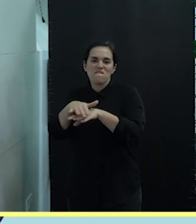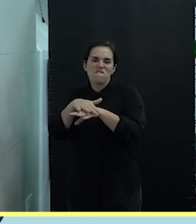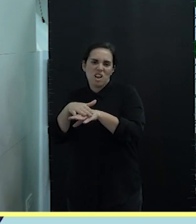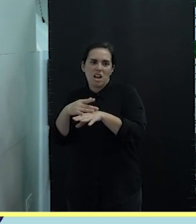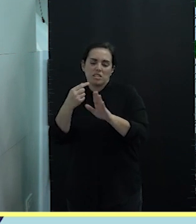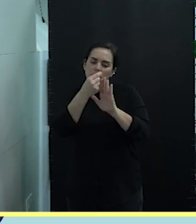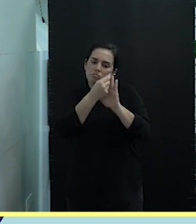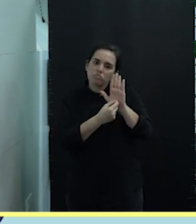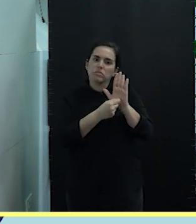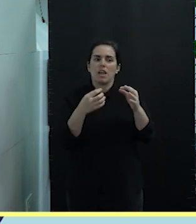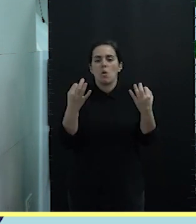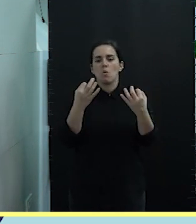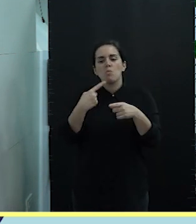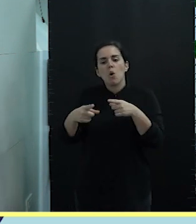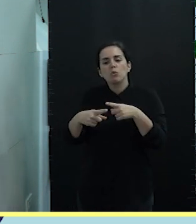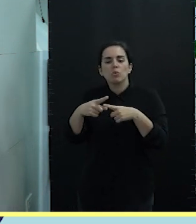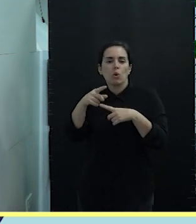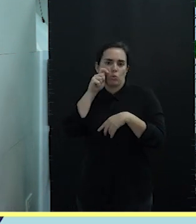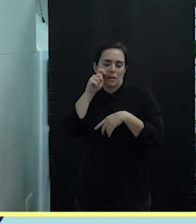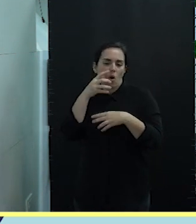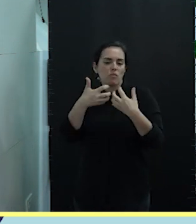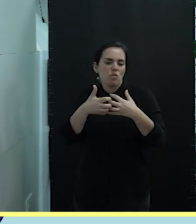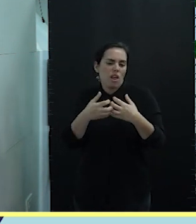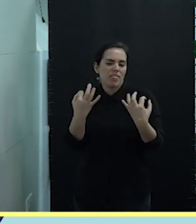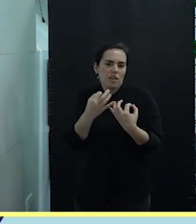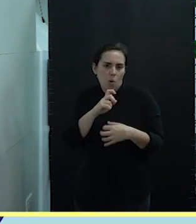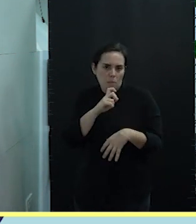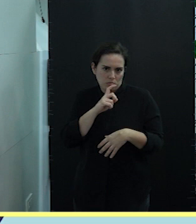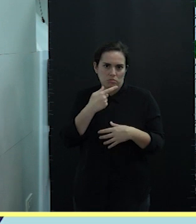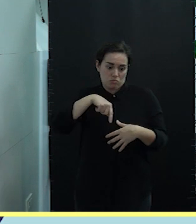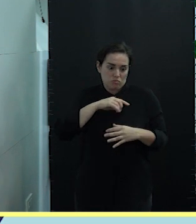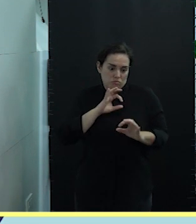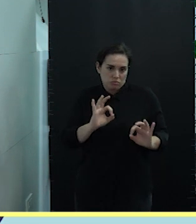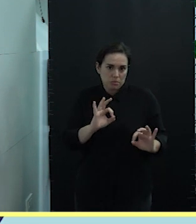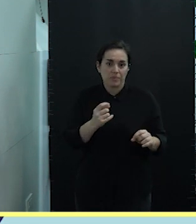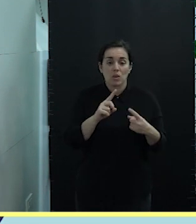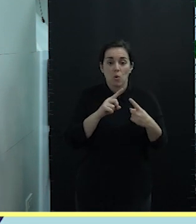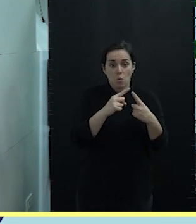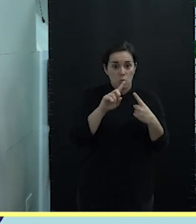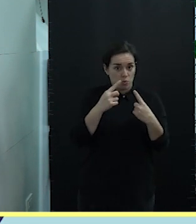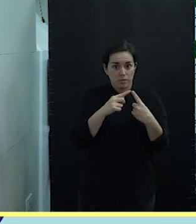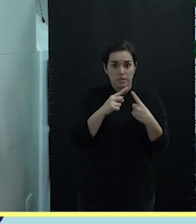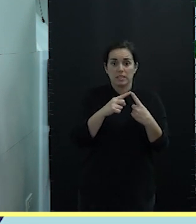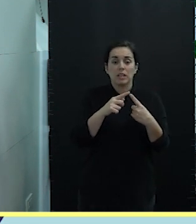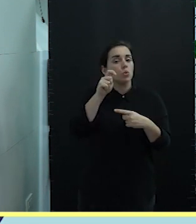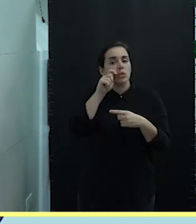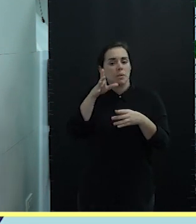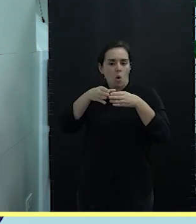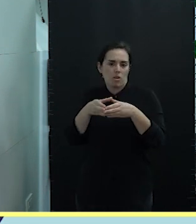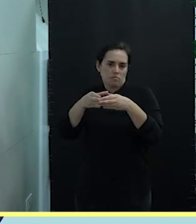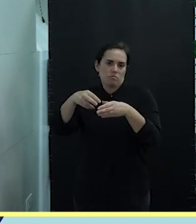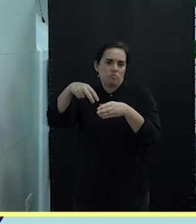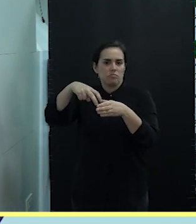club de productos turísticos, que es en realidad lo que somos. Entonces, el eje uno está enfocado al turismo a bordo, actividades